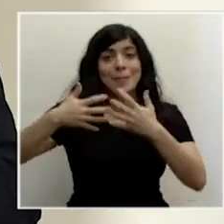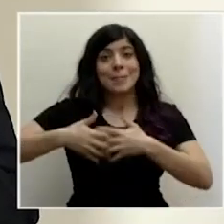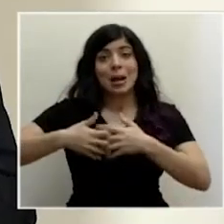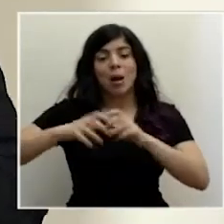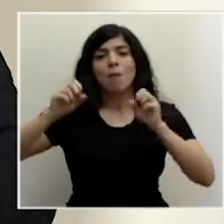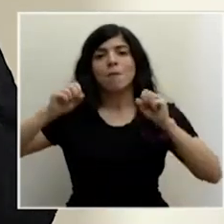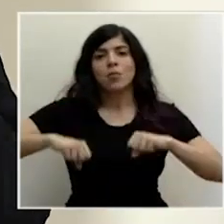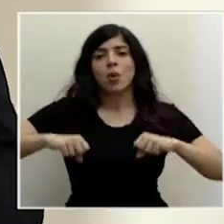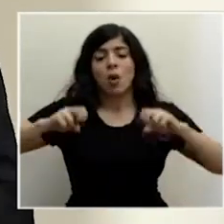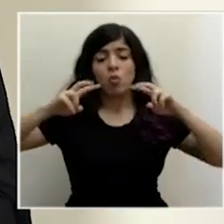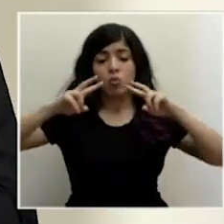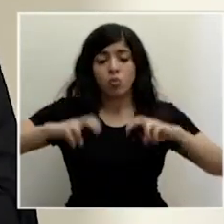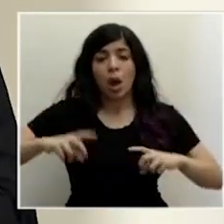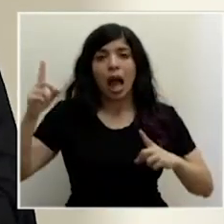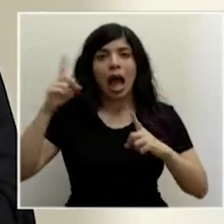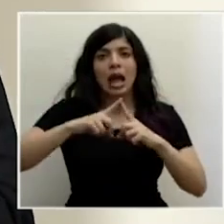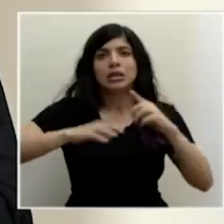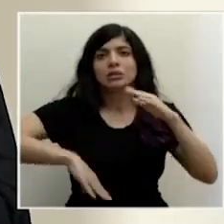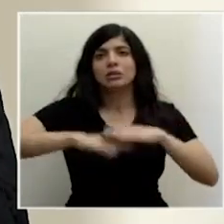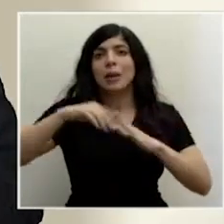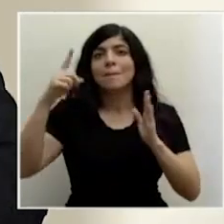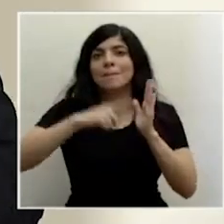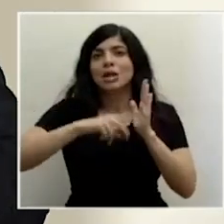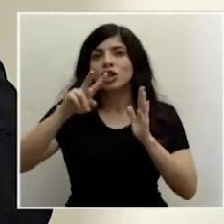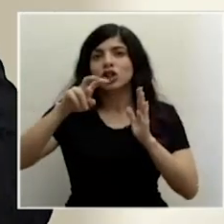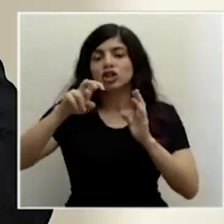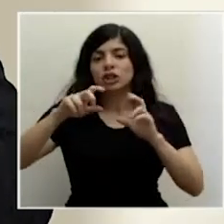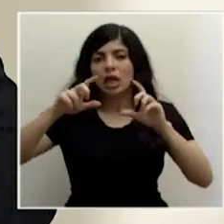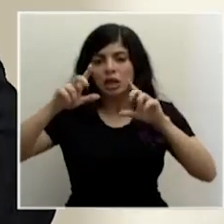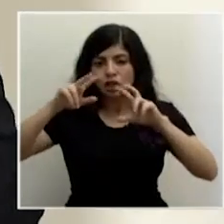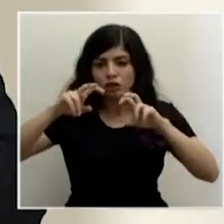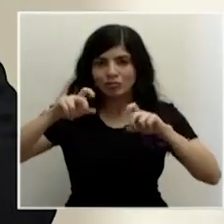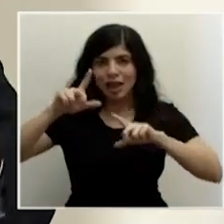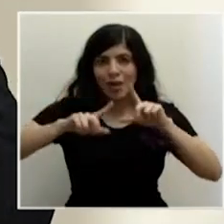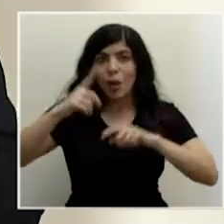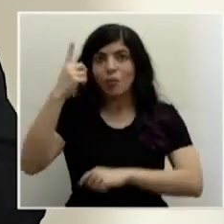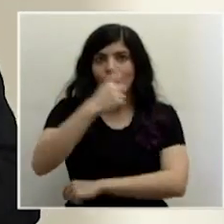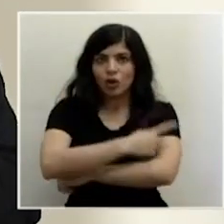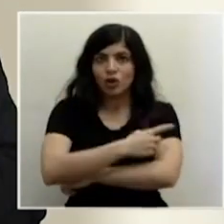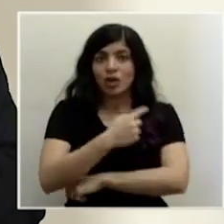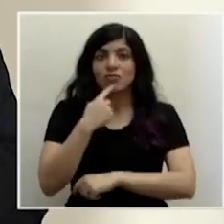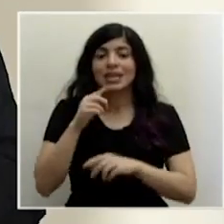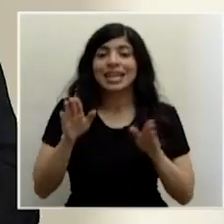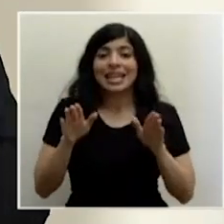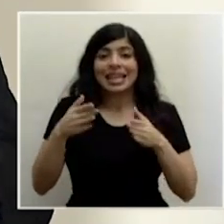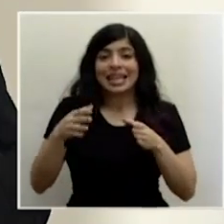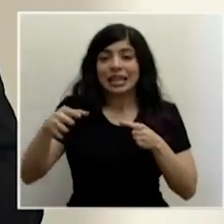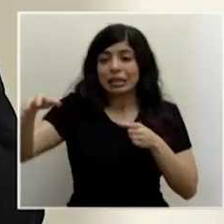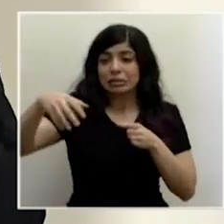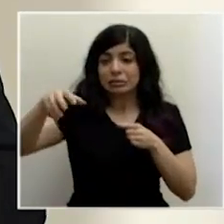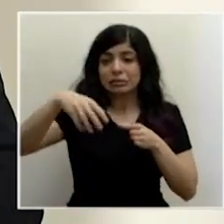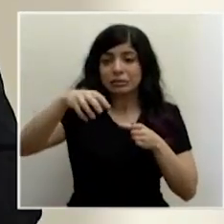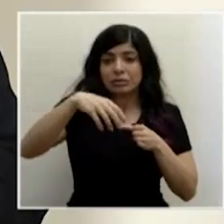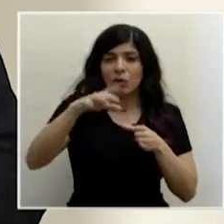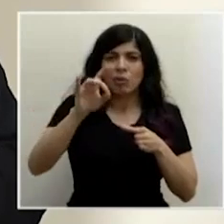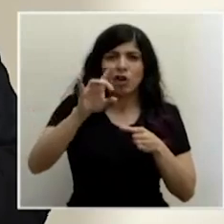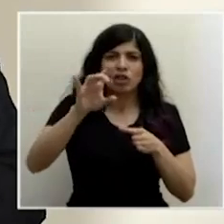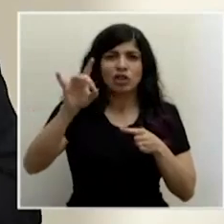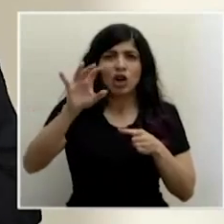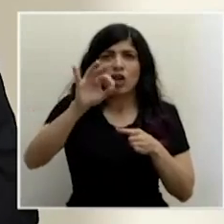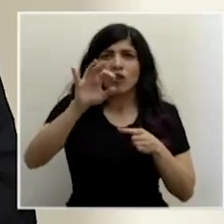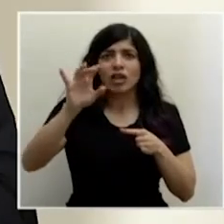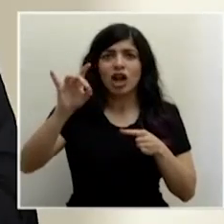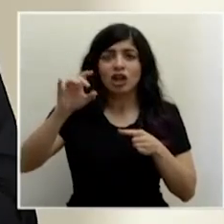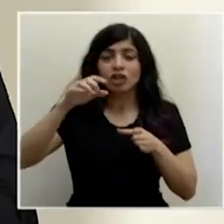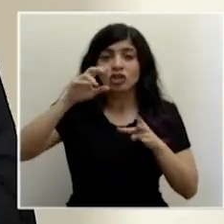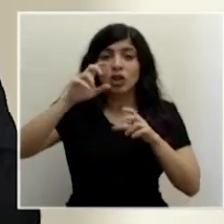de procesar hasta 1,200 pruebas por día. Y de hecho, cuando se mete, se meten en kits que varían, creo, en 88 o 98